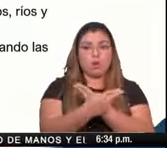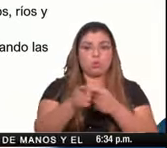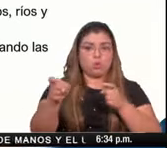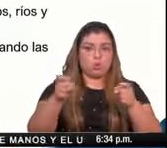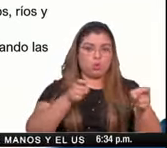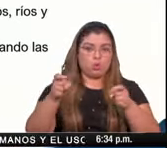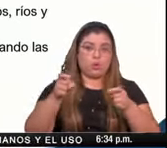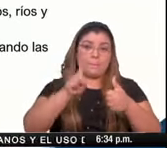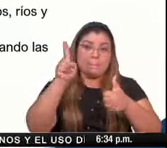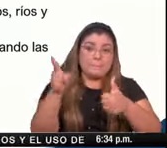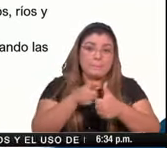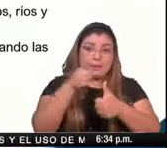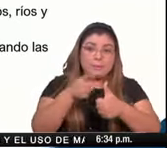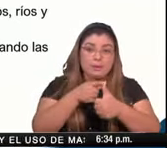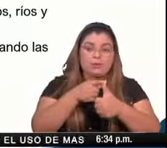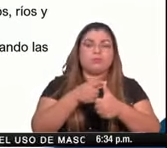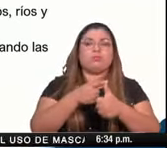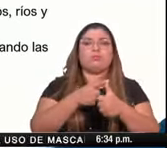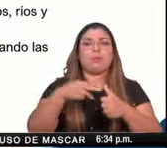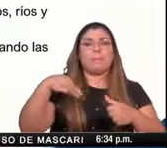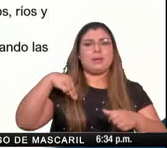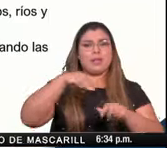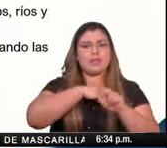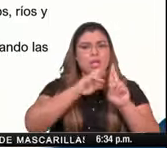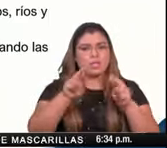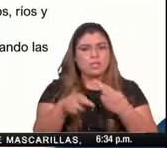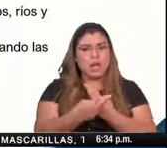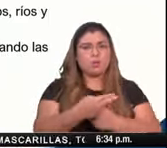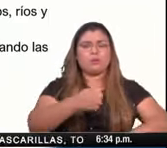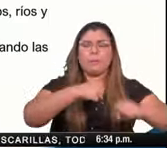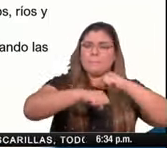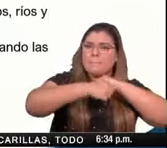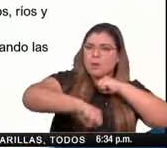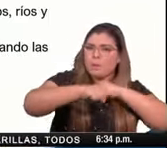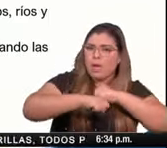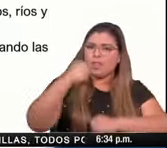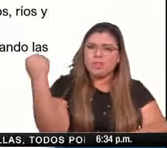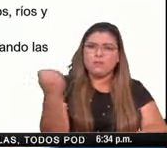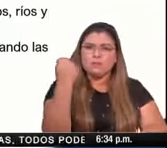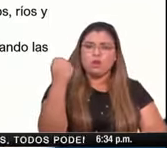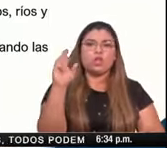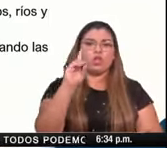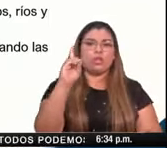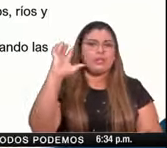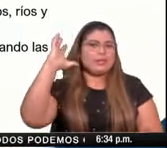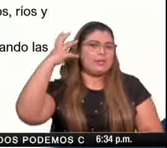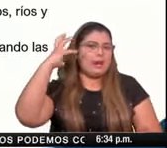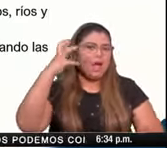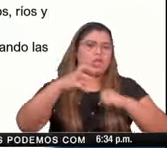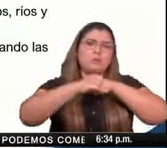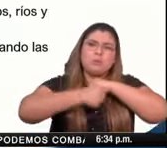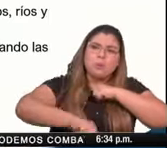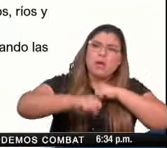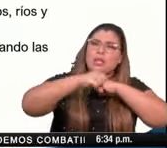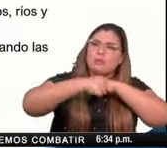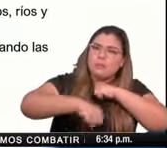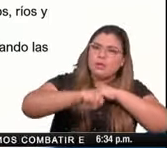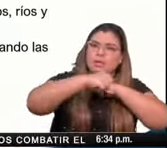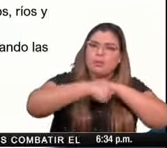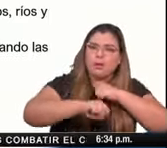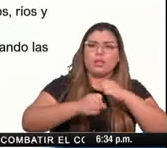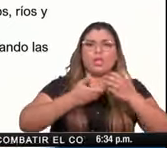primero es que se va a hacer una campaña intensa en medios de comunicación radiales sobre todo